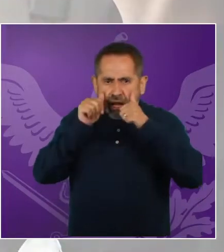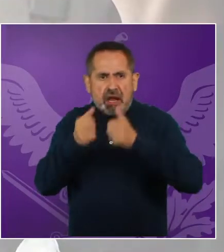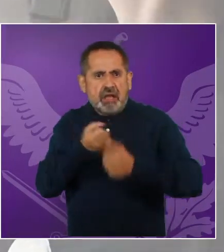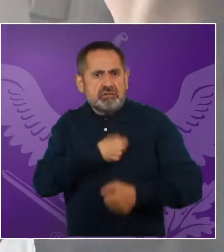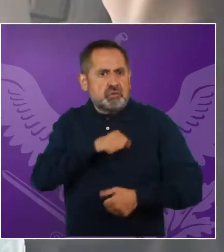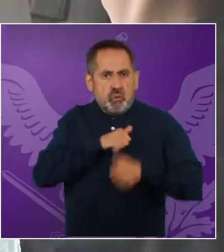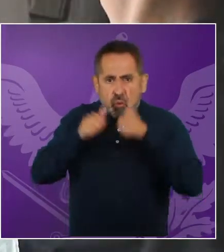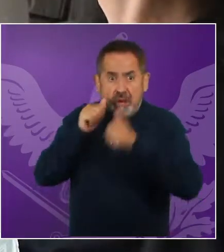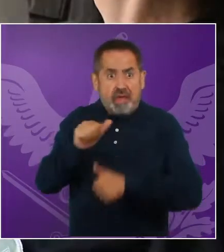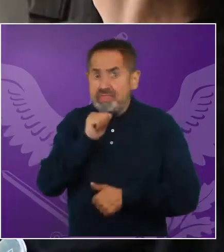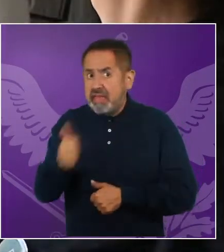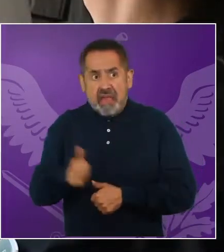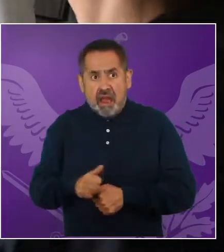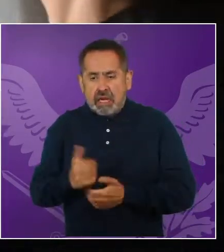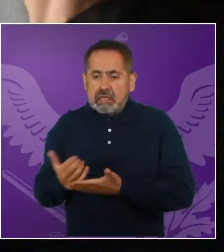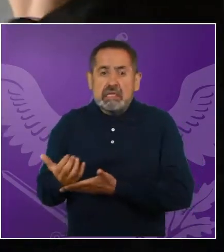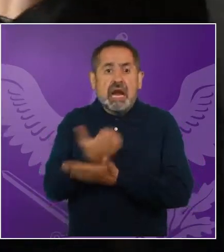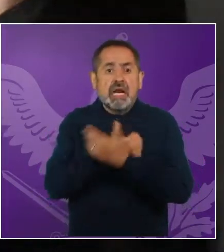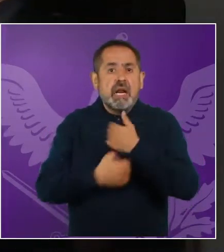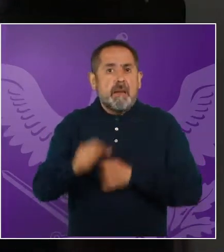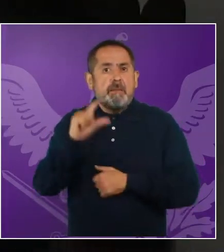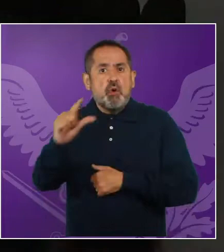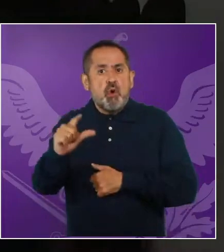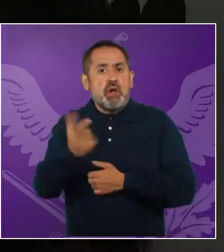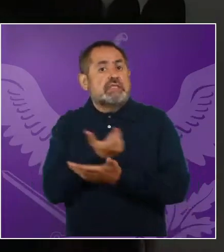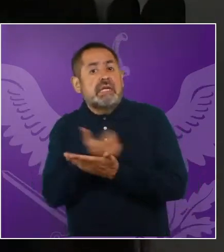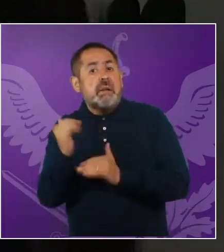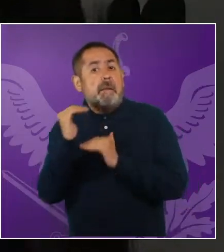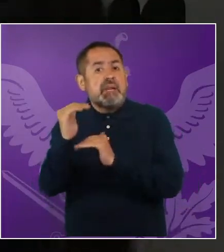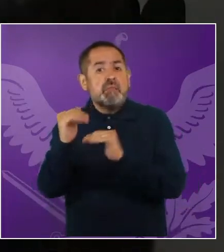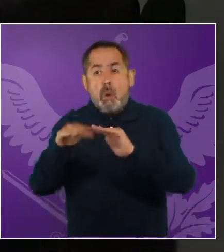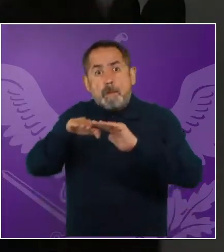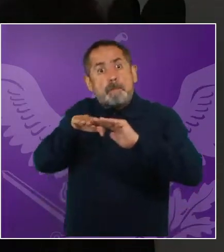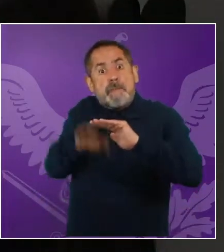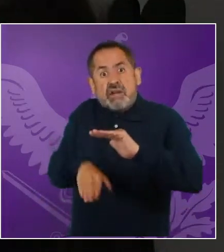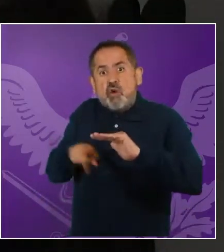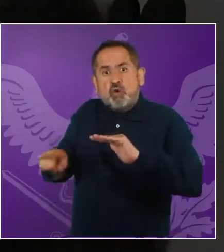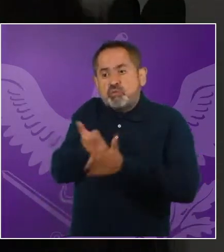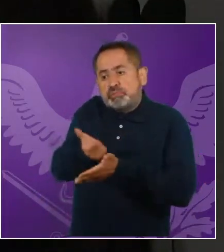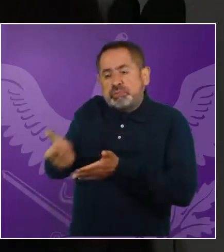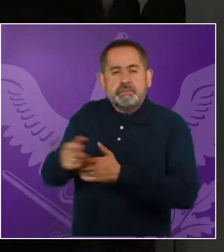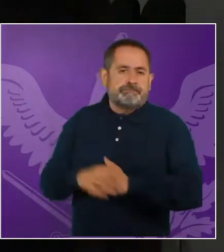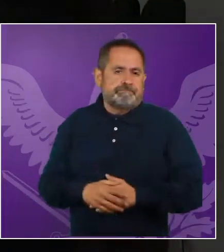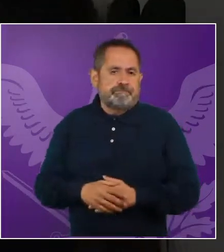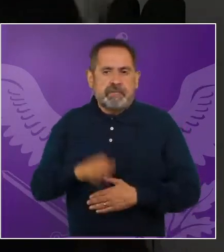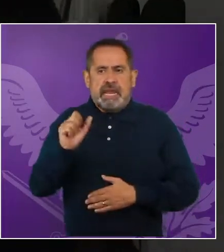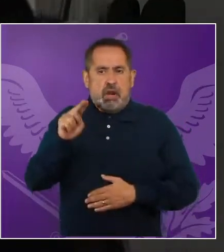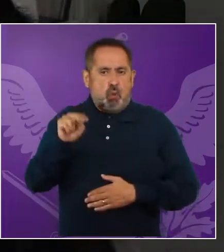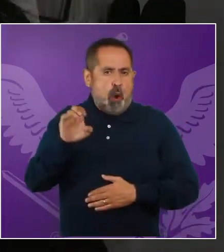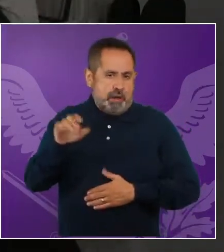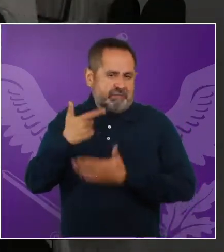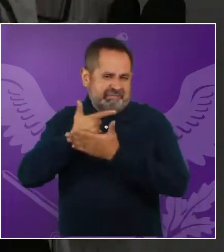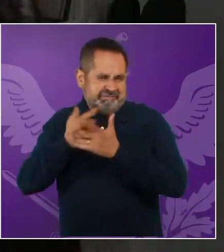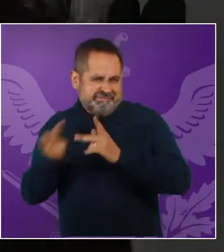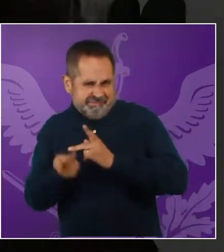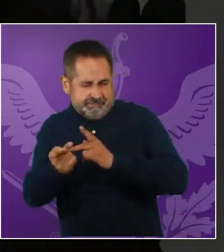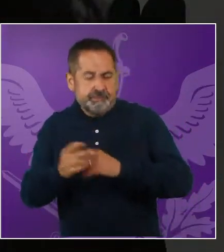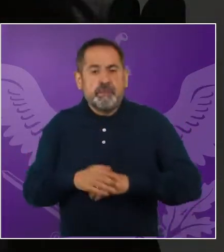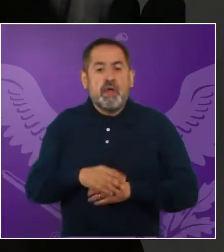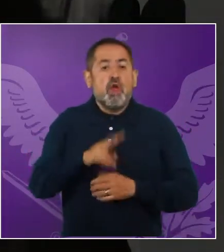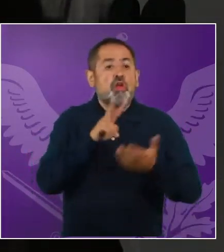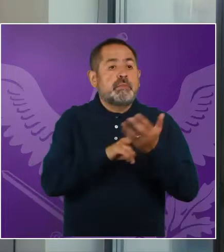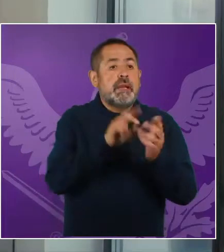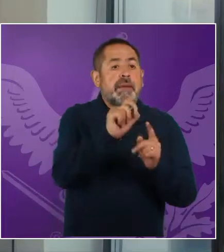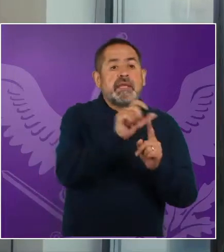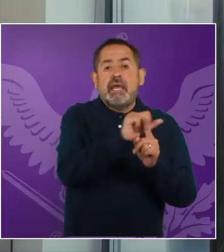social. Y su salario suele estar por debajo del salario mínimo nacional. Según datos de la ENOE, entre el primer